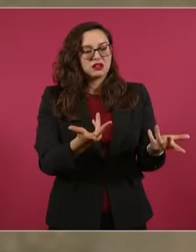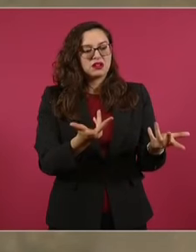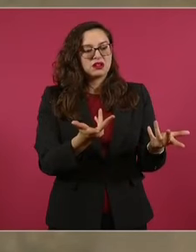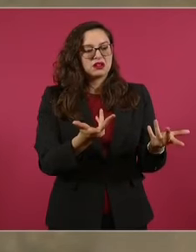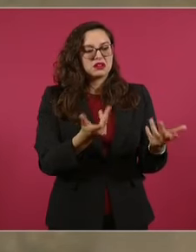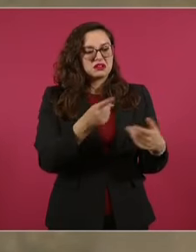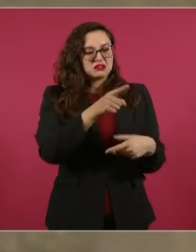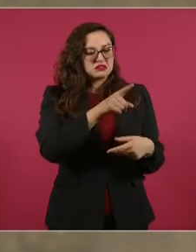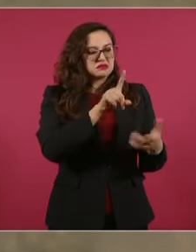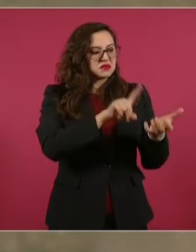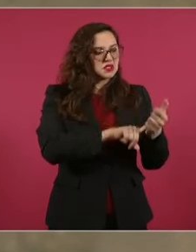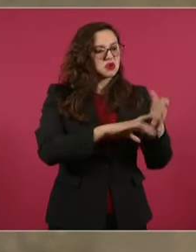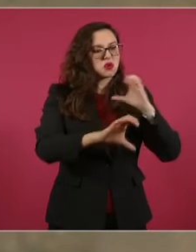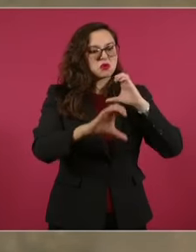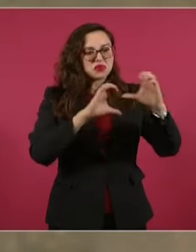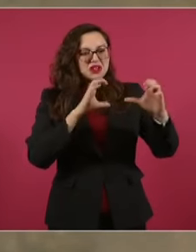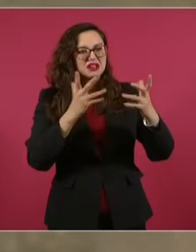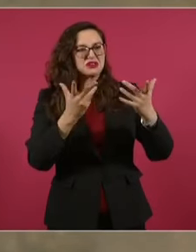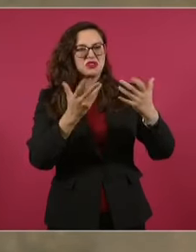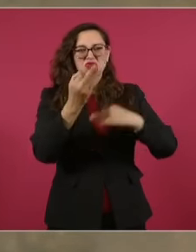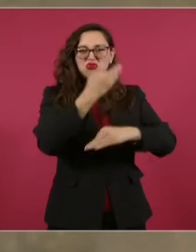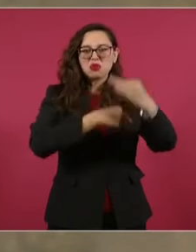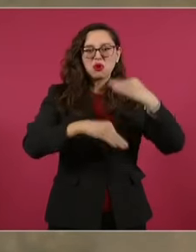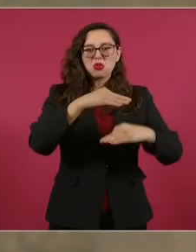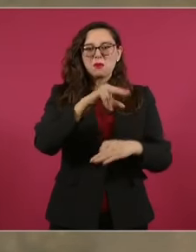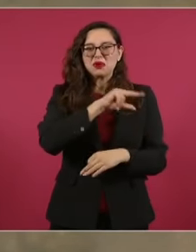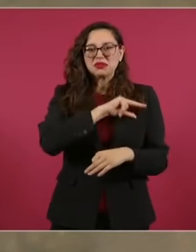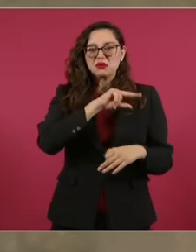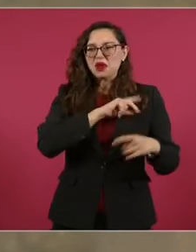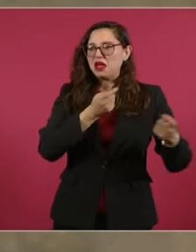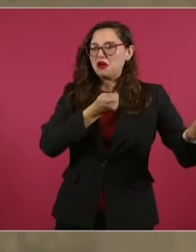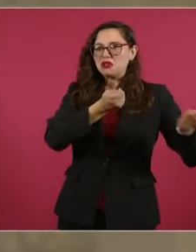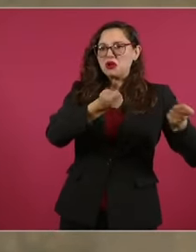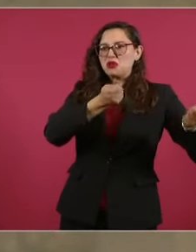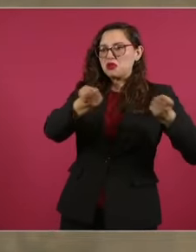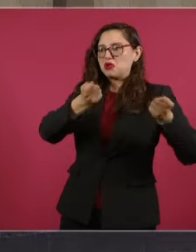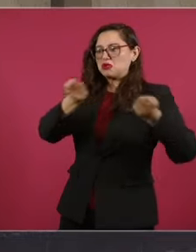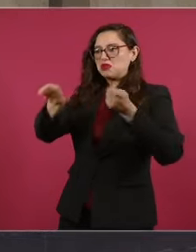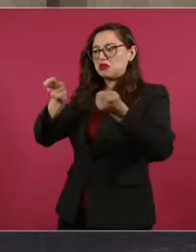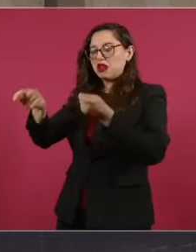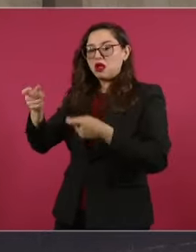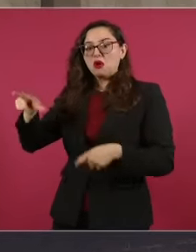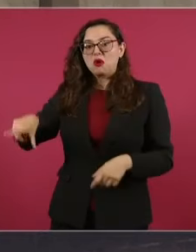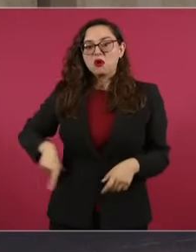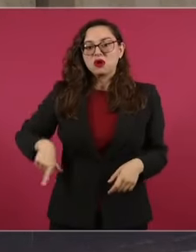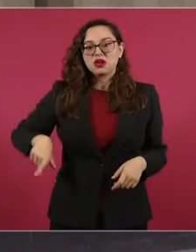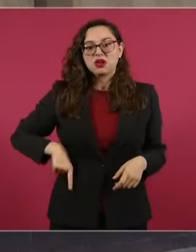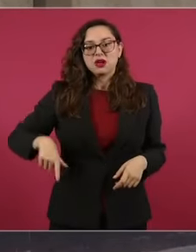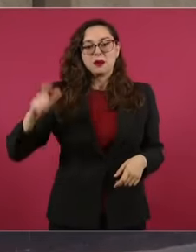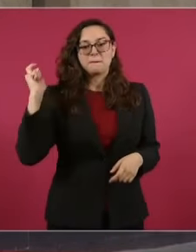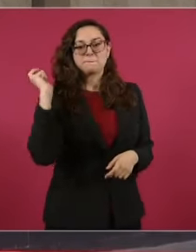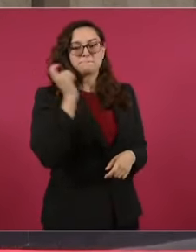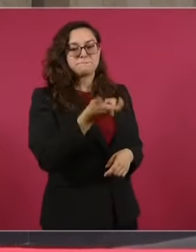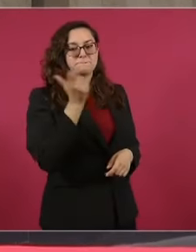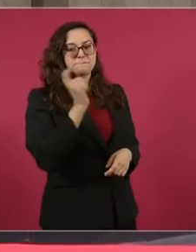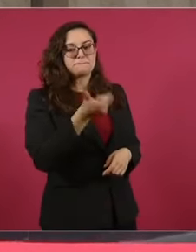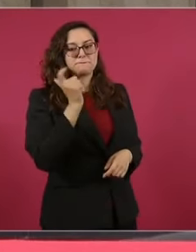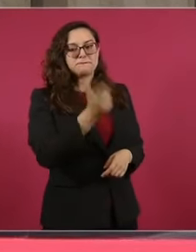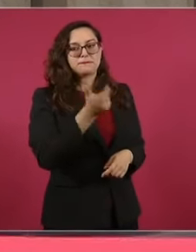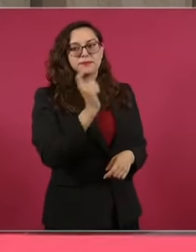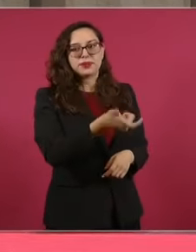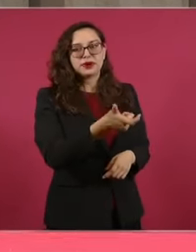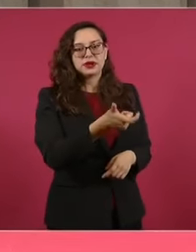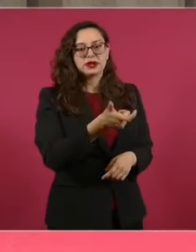privatizados, se les tenía que pagar estuvieran o no estuvieran